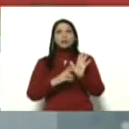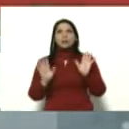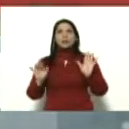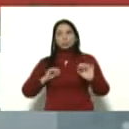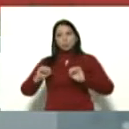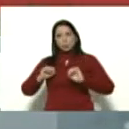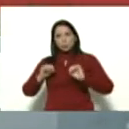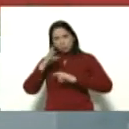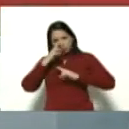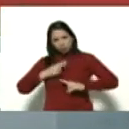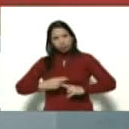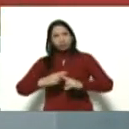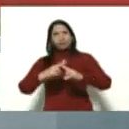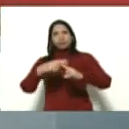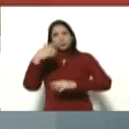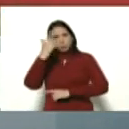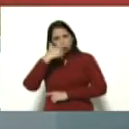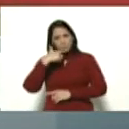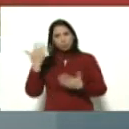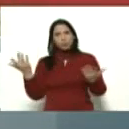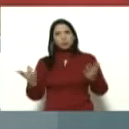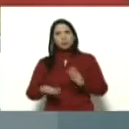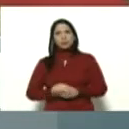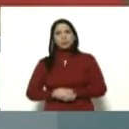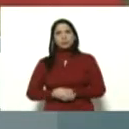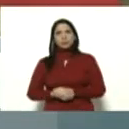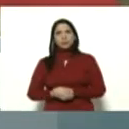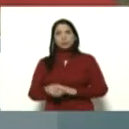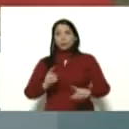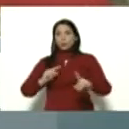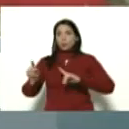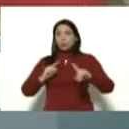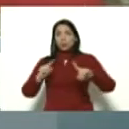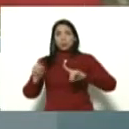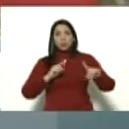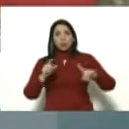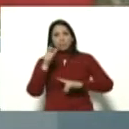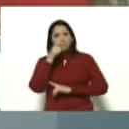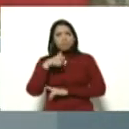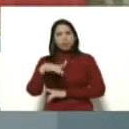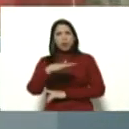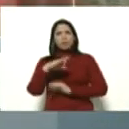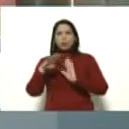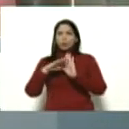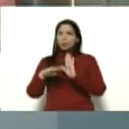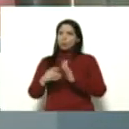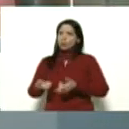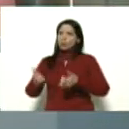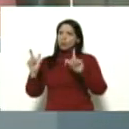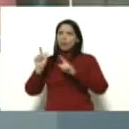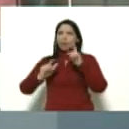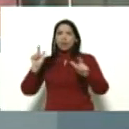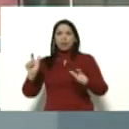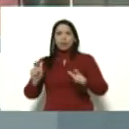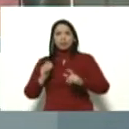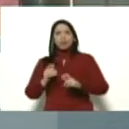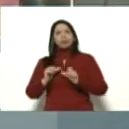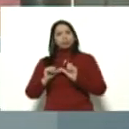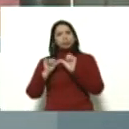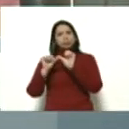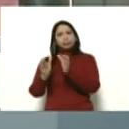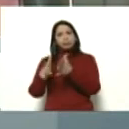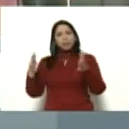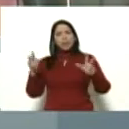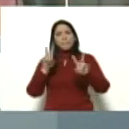honesta sincera a gobernar para el pueblo a cumplirle a la gente mantener la gran misión